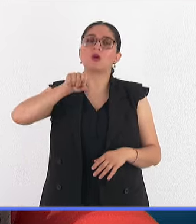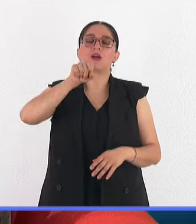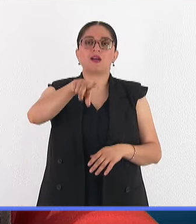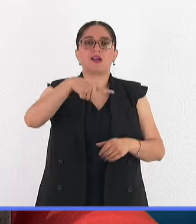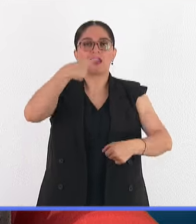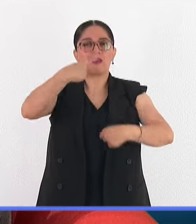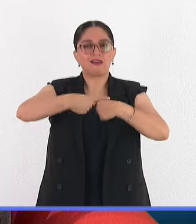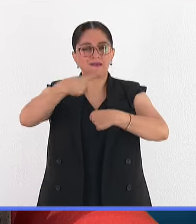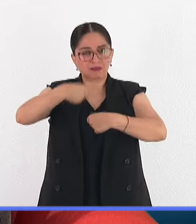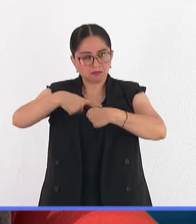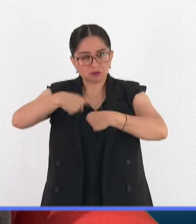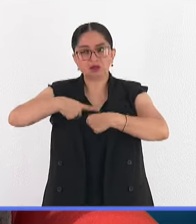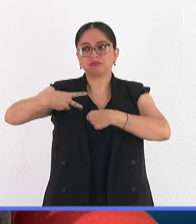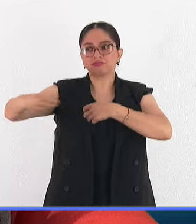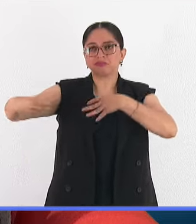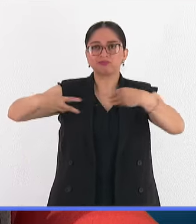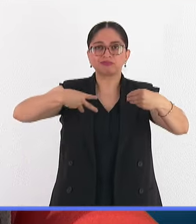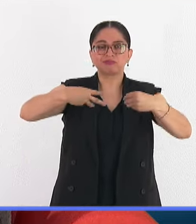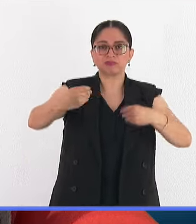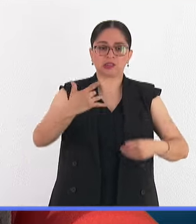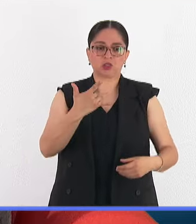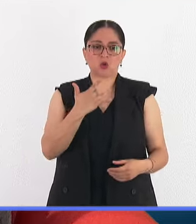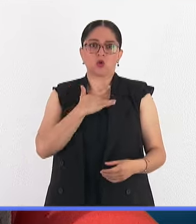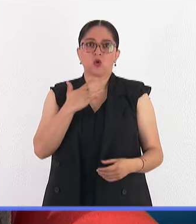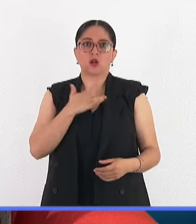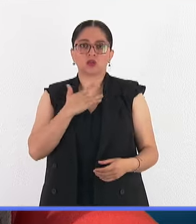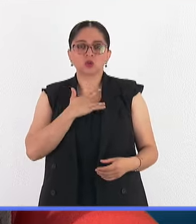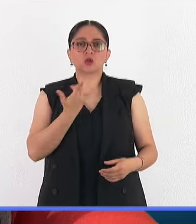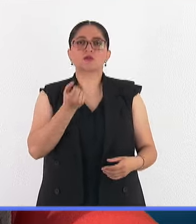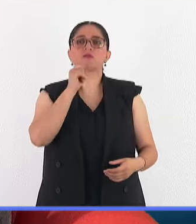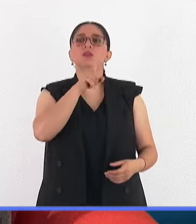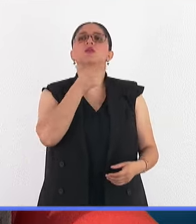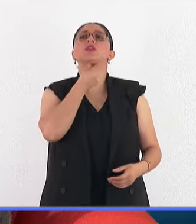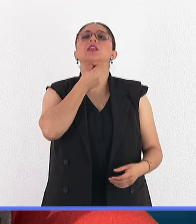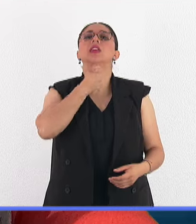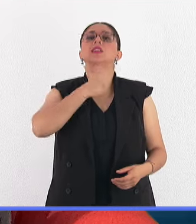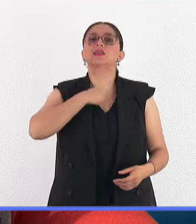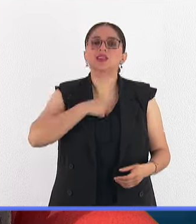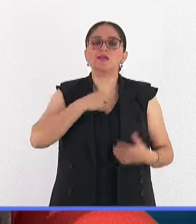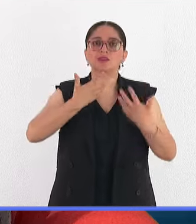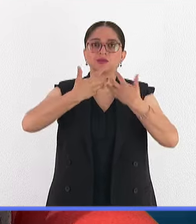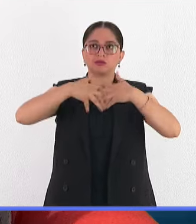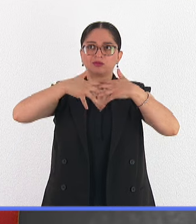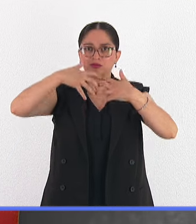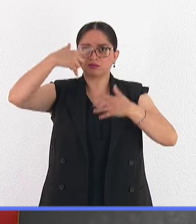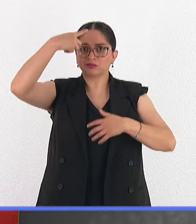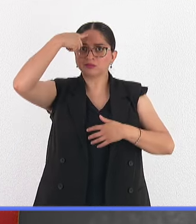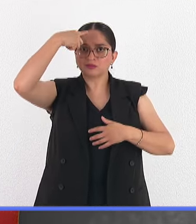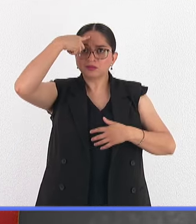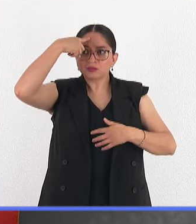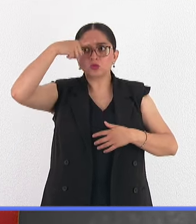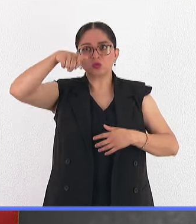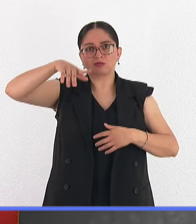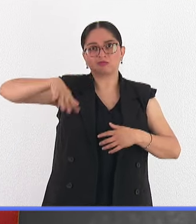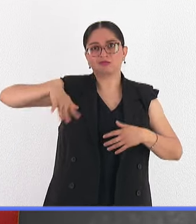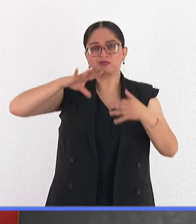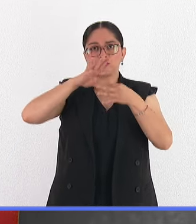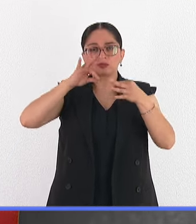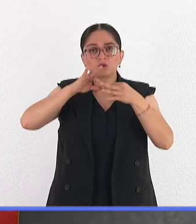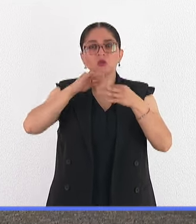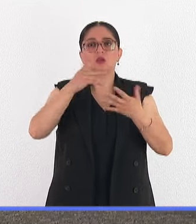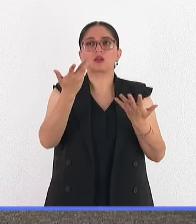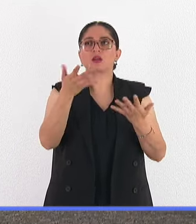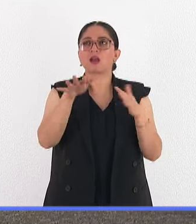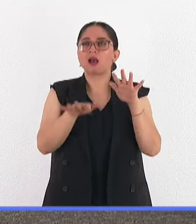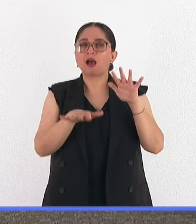padecimientos o con otras alteraciones cardíacas, digestivas, neurológicas, pero quizá tiene que ver justo con lo que nos está diciendo, que se manifiestan